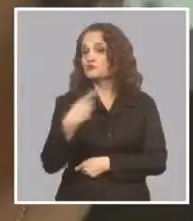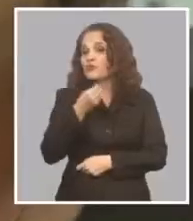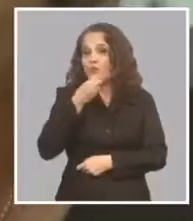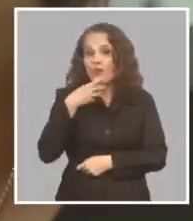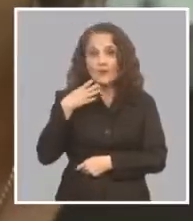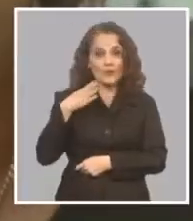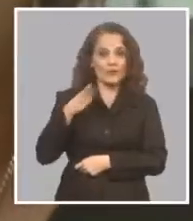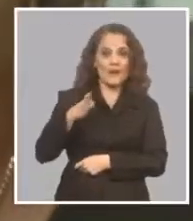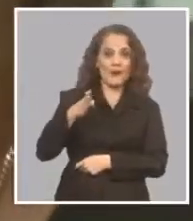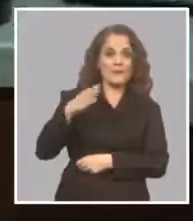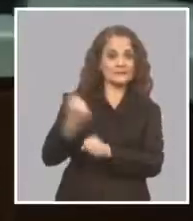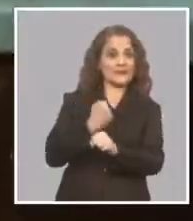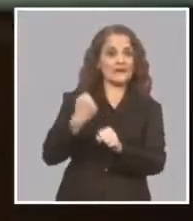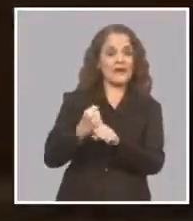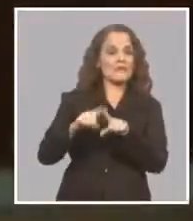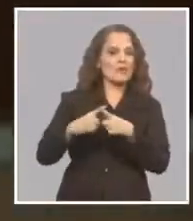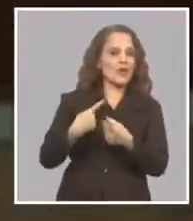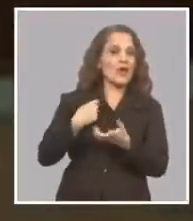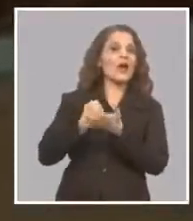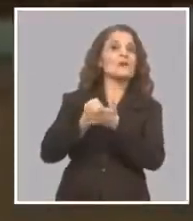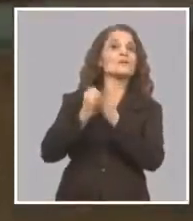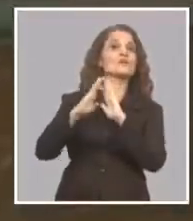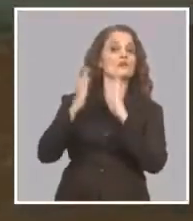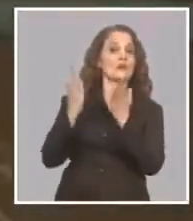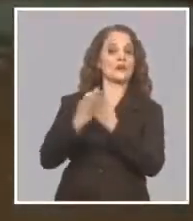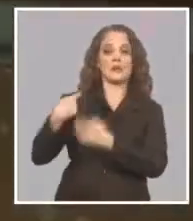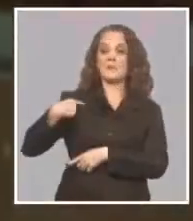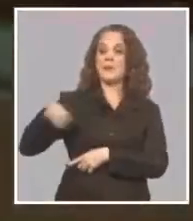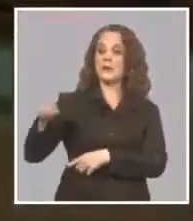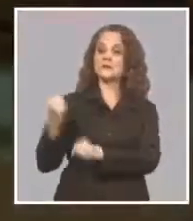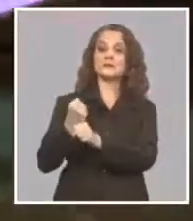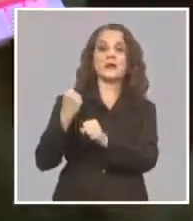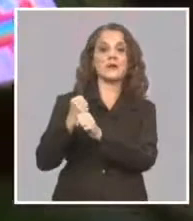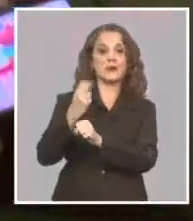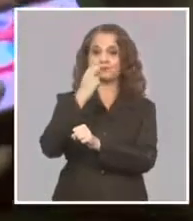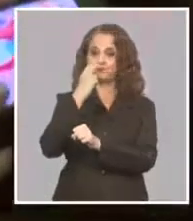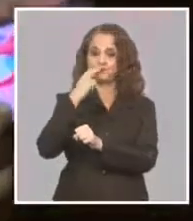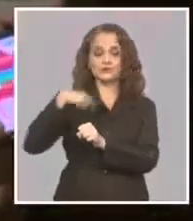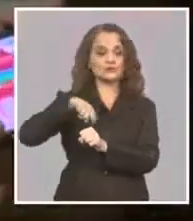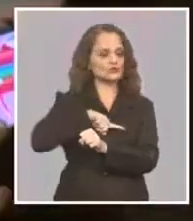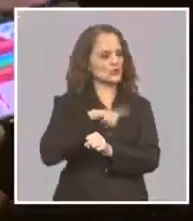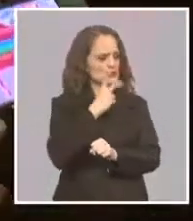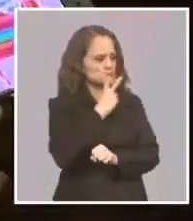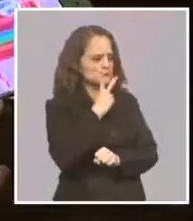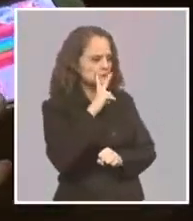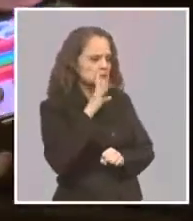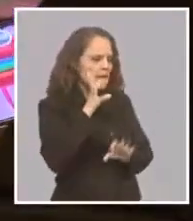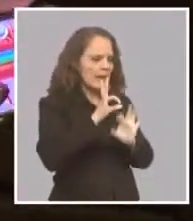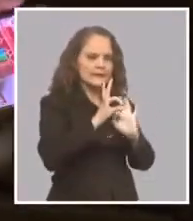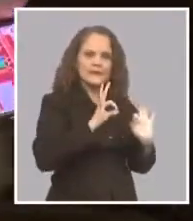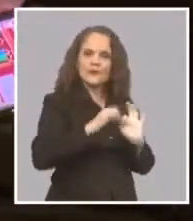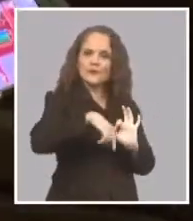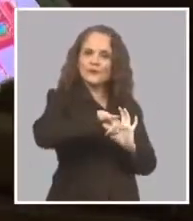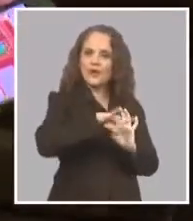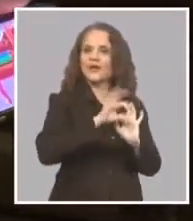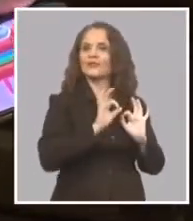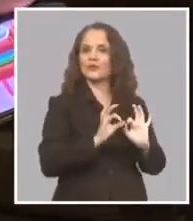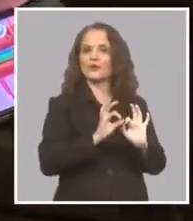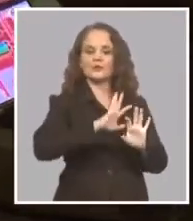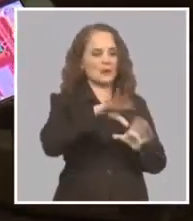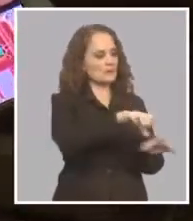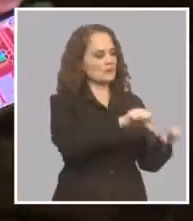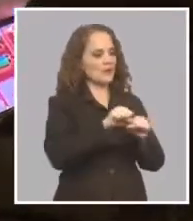familias Se va temprano para el trabajo, yo me quedo con la niña La recogen por la tarde, hasta que ellos lleguen Ellos lleguen tarde porque el tramo es largo